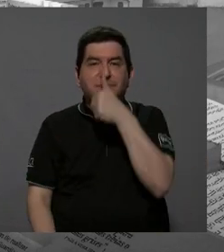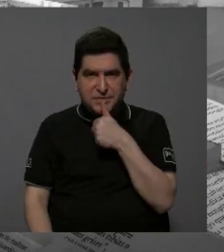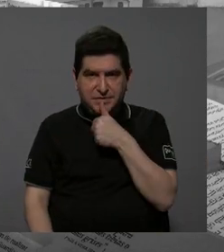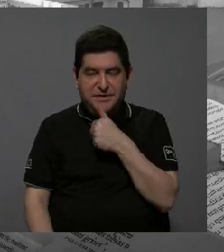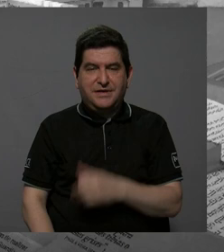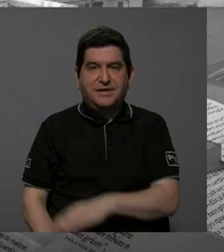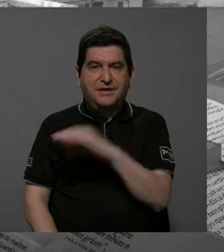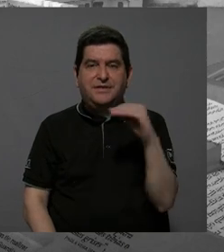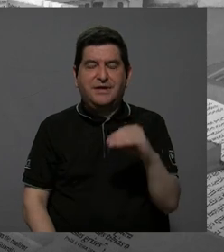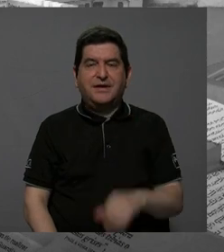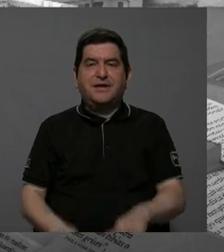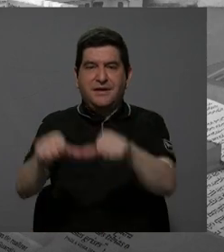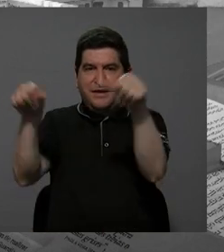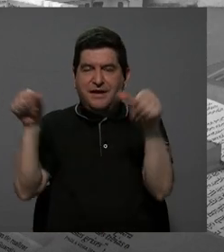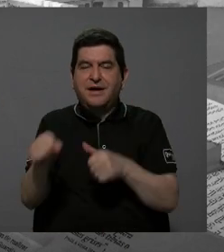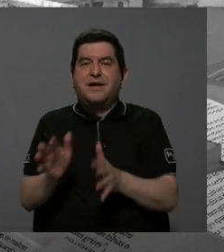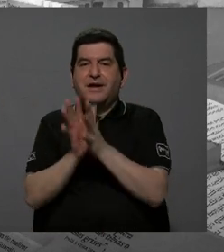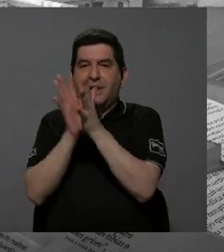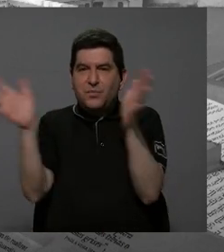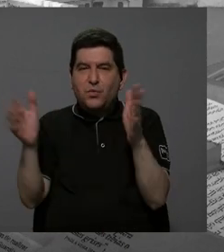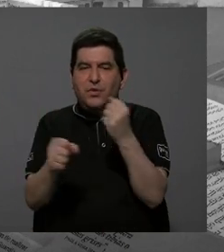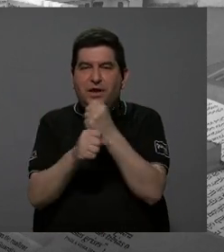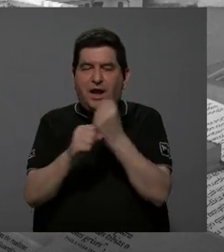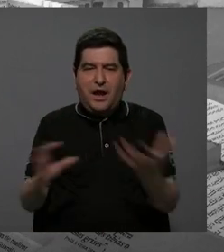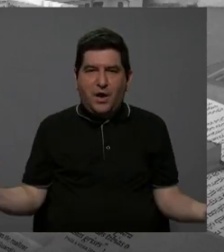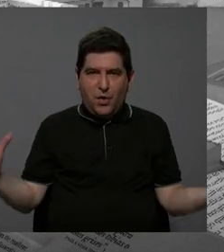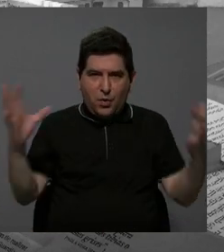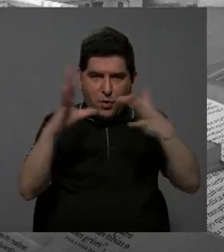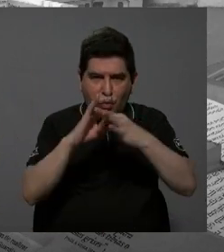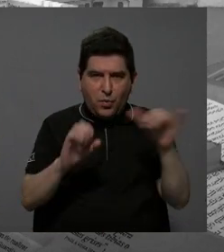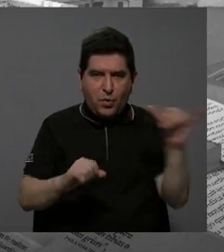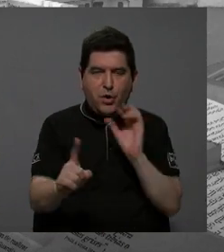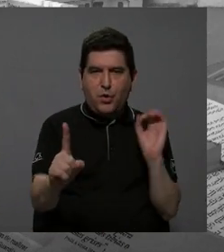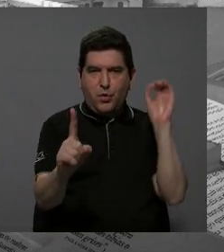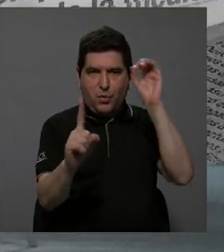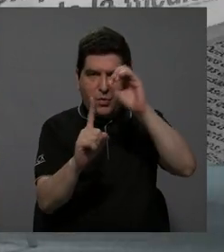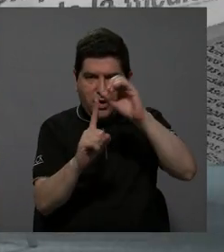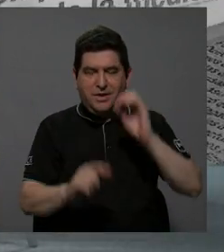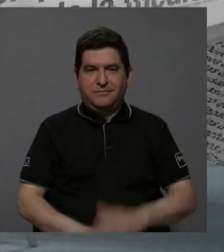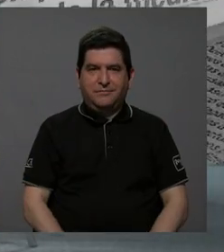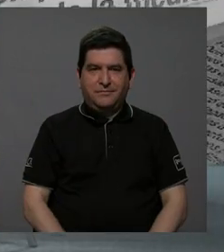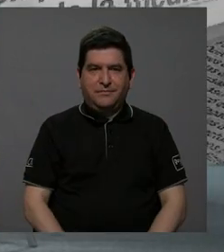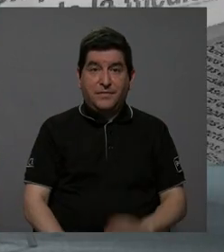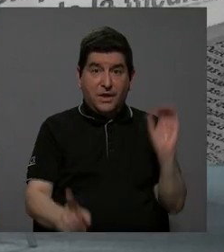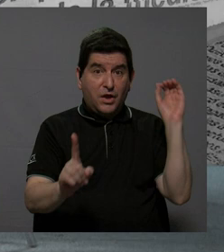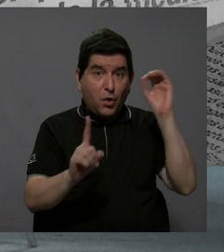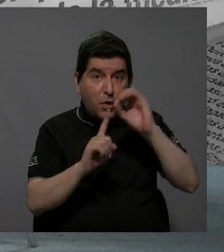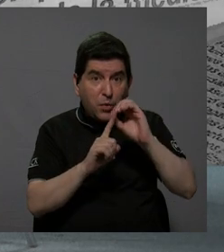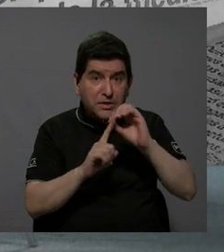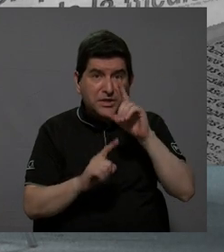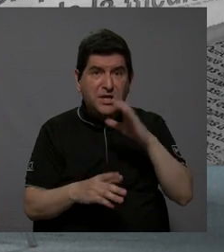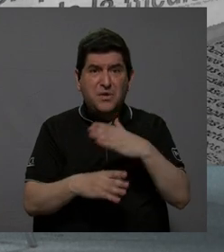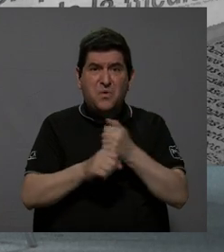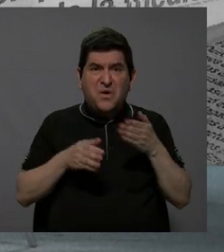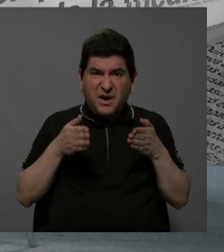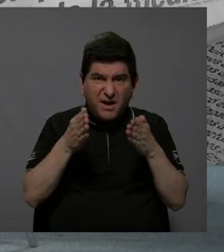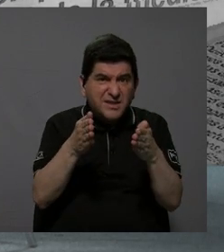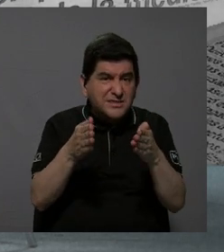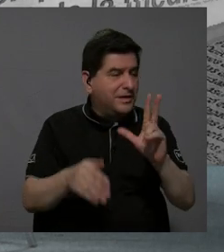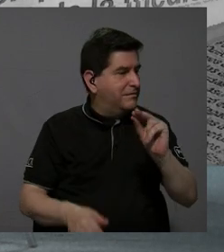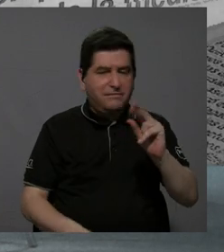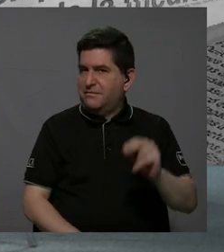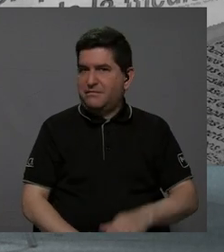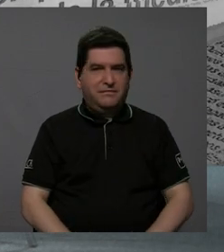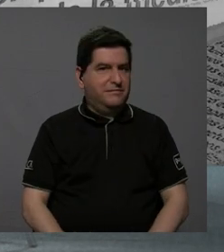y el sector público trabajando en conjunto por un mismo objetivo. El objetivo no es hacer una carretera, el